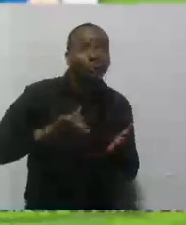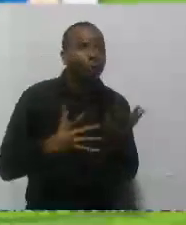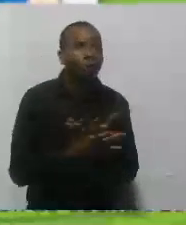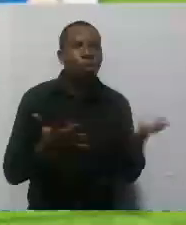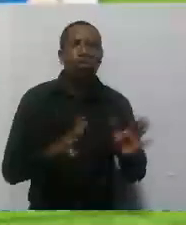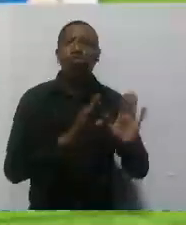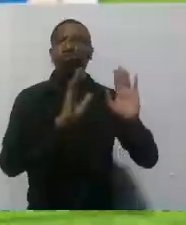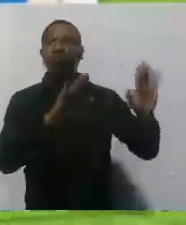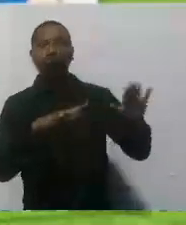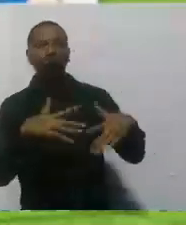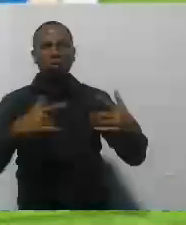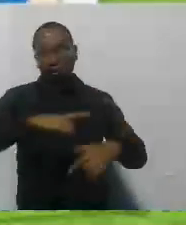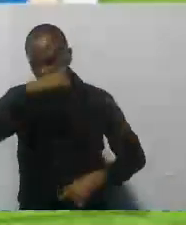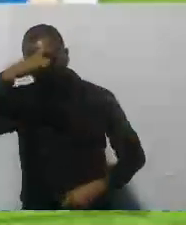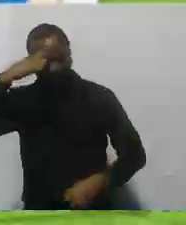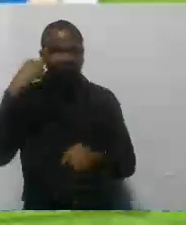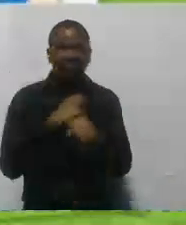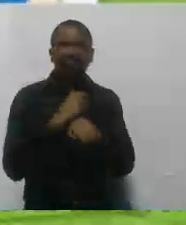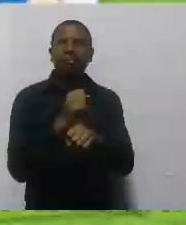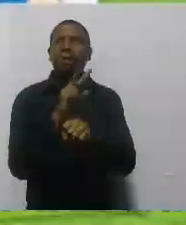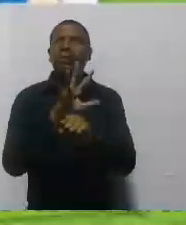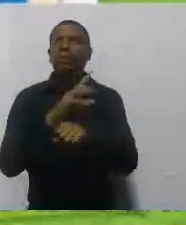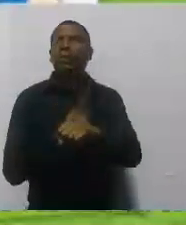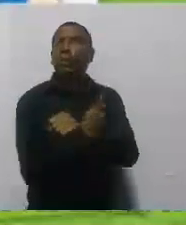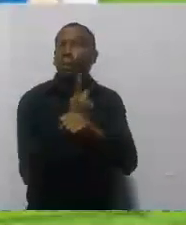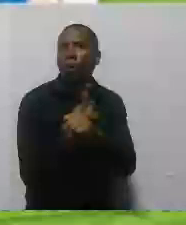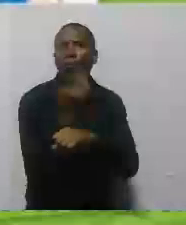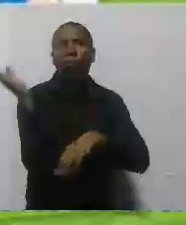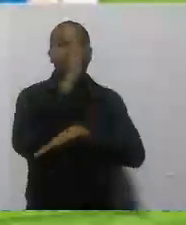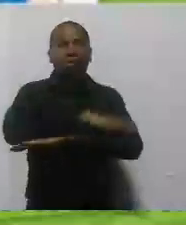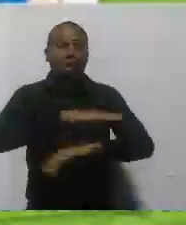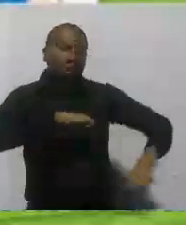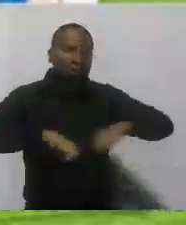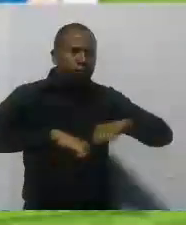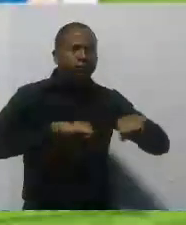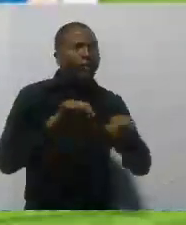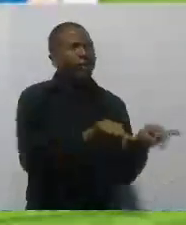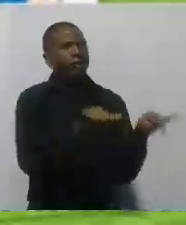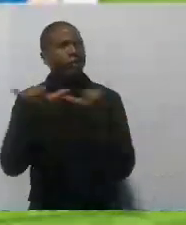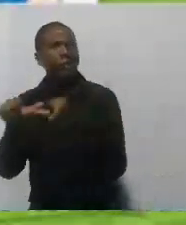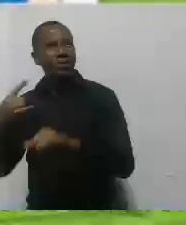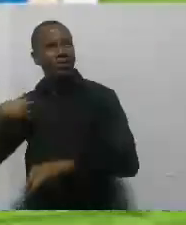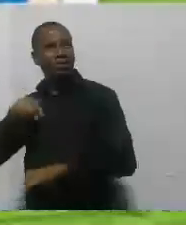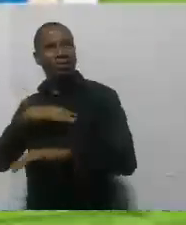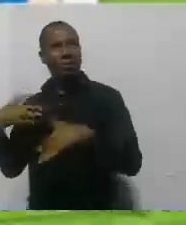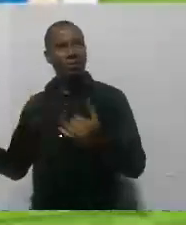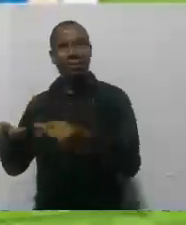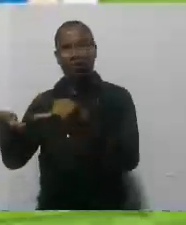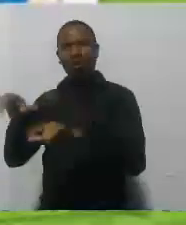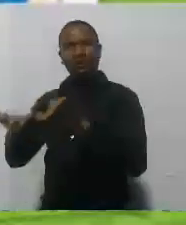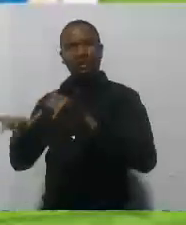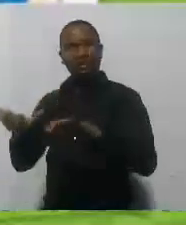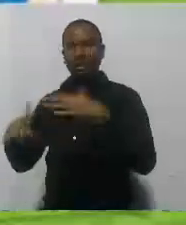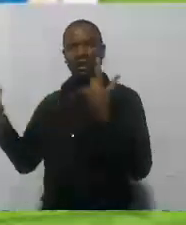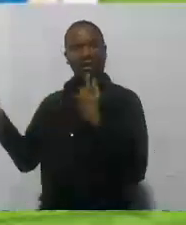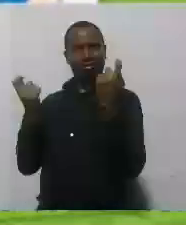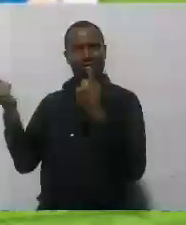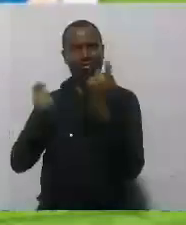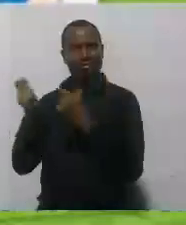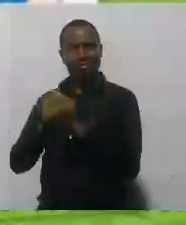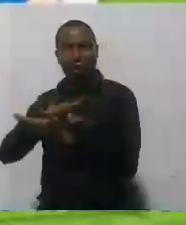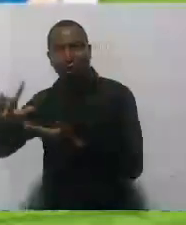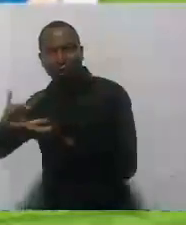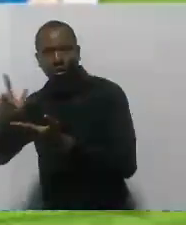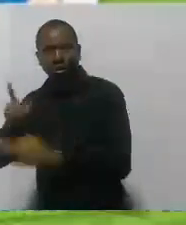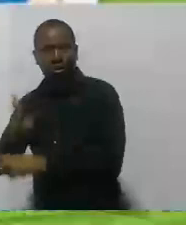horas al día, como también lo hacemos desde la oficina de gestión del riesgo de desastres. Pero no solo ese ha sido uno de los grandes logros. Hemos tenido